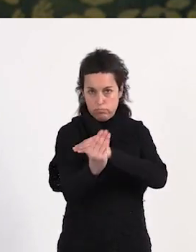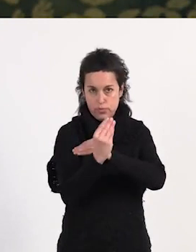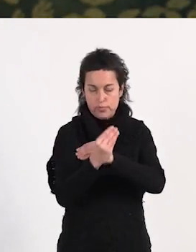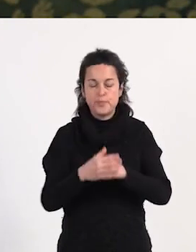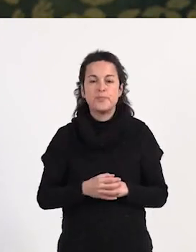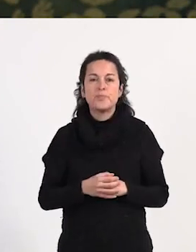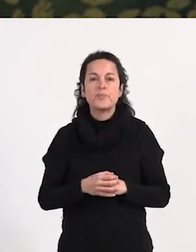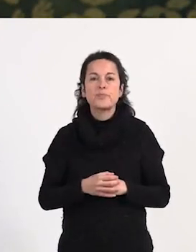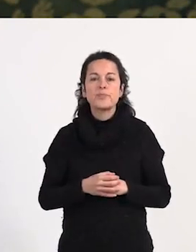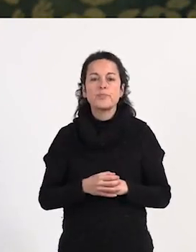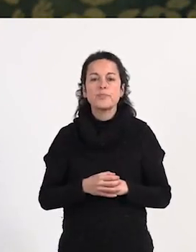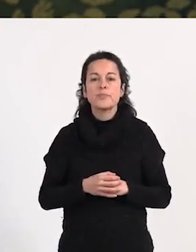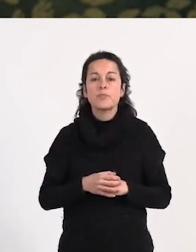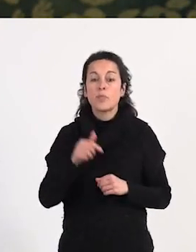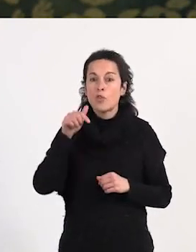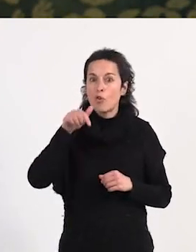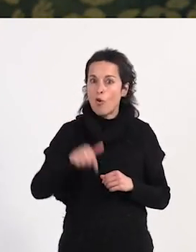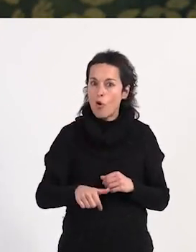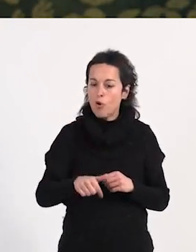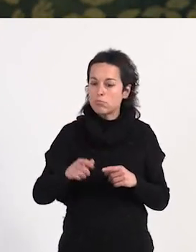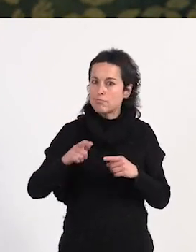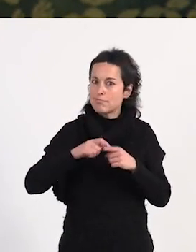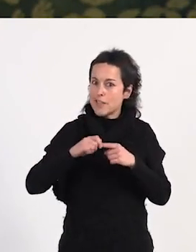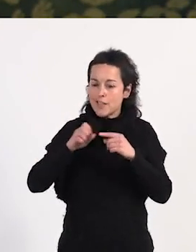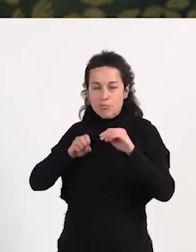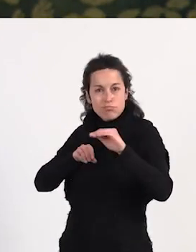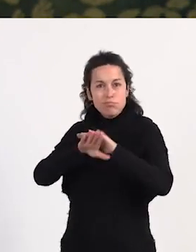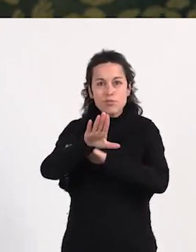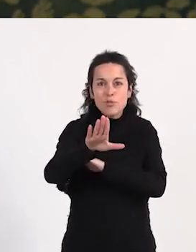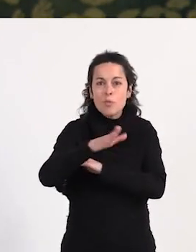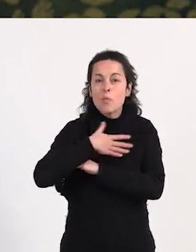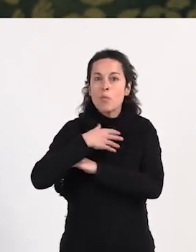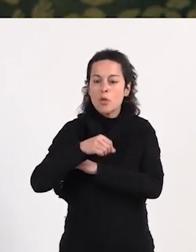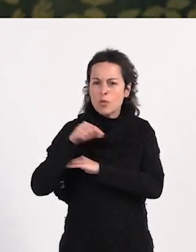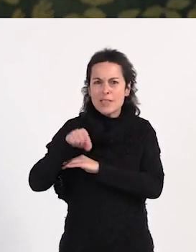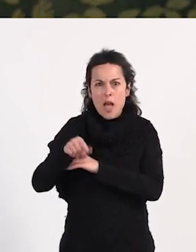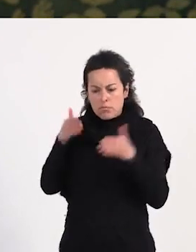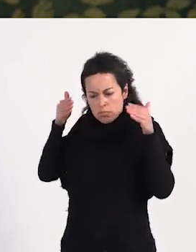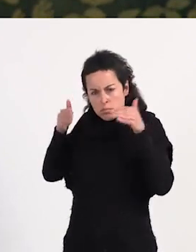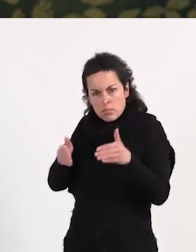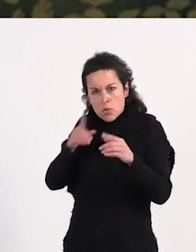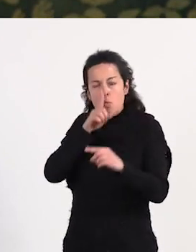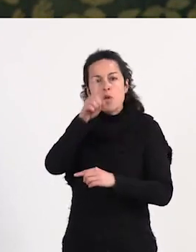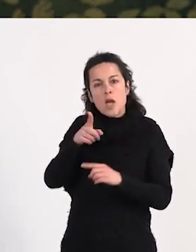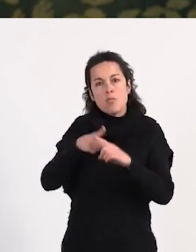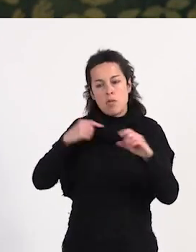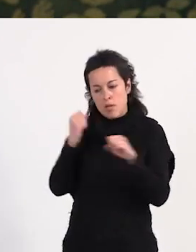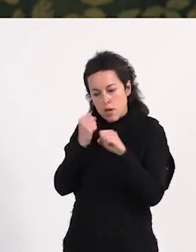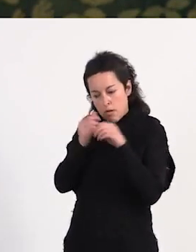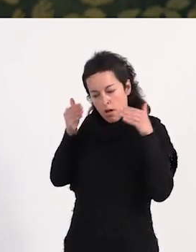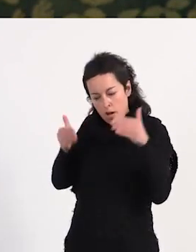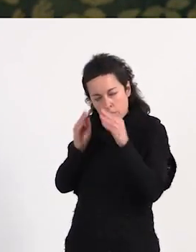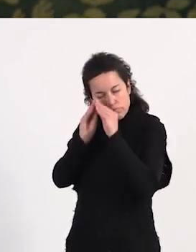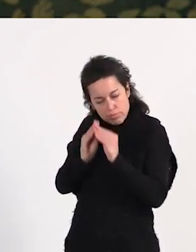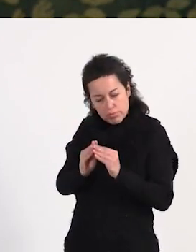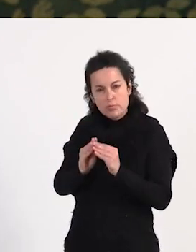Hoy tenemos la oportunidad de proyectar un material en el cual hemos invertido un año y medio de trabajo y que